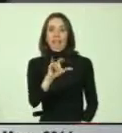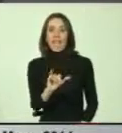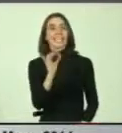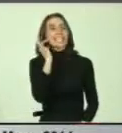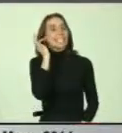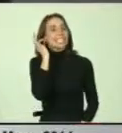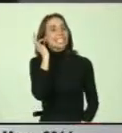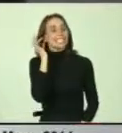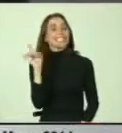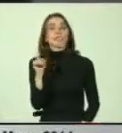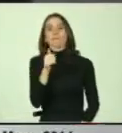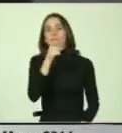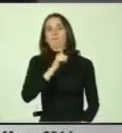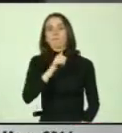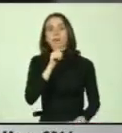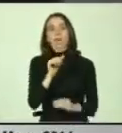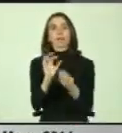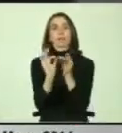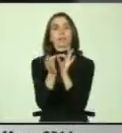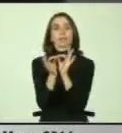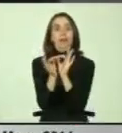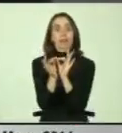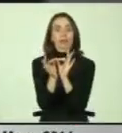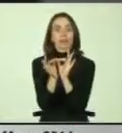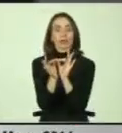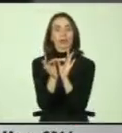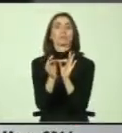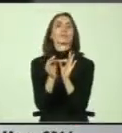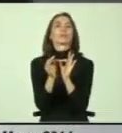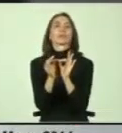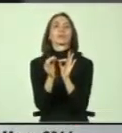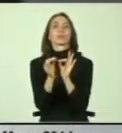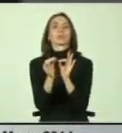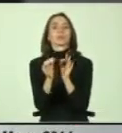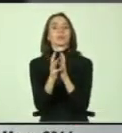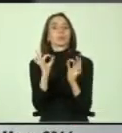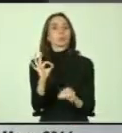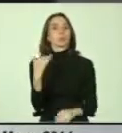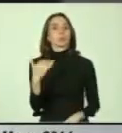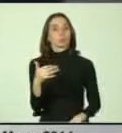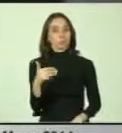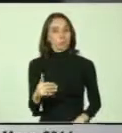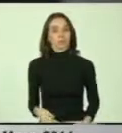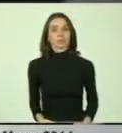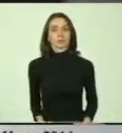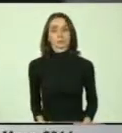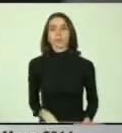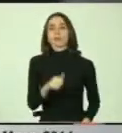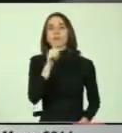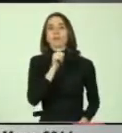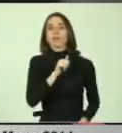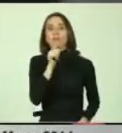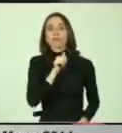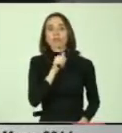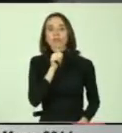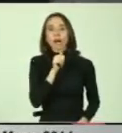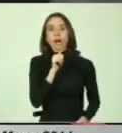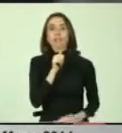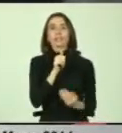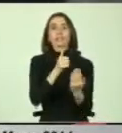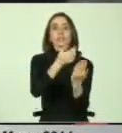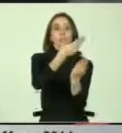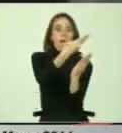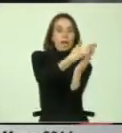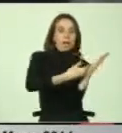Natalie, falta de traductores, es un caso muy, muy, muy importante. Falta de textos en